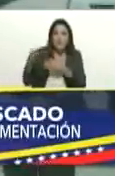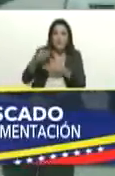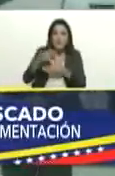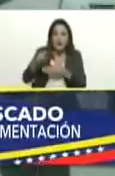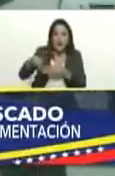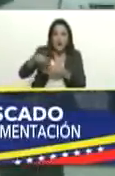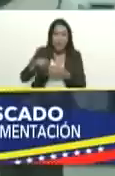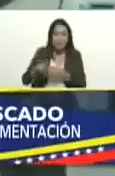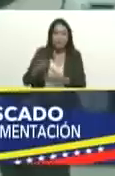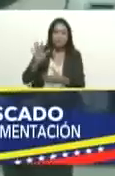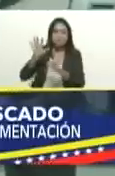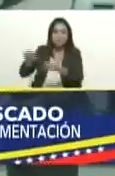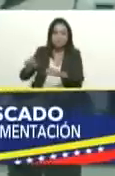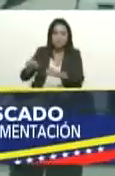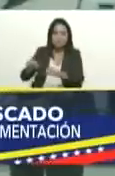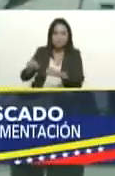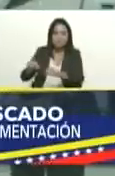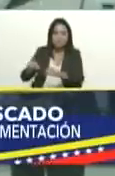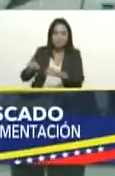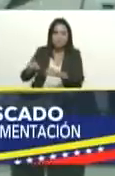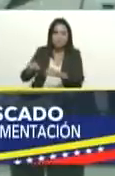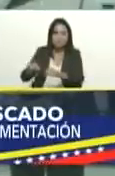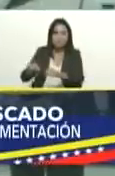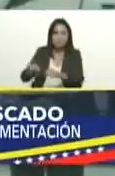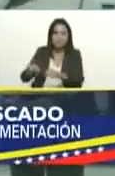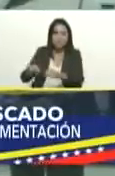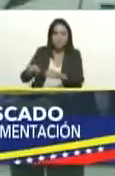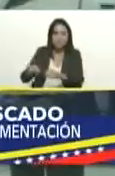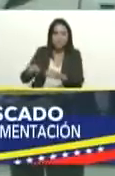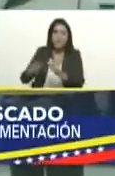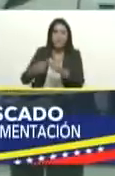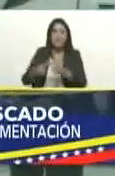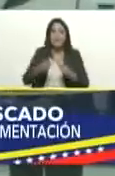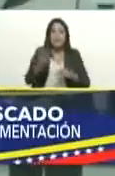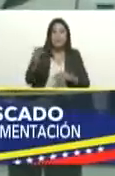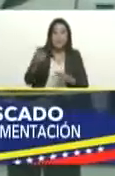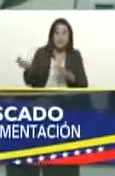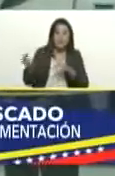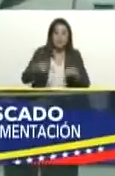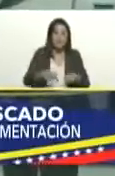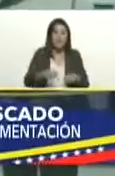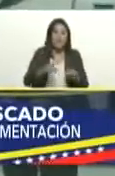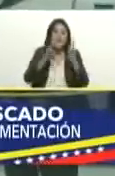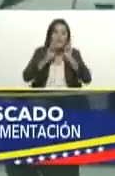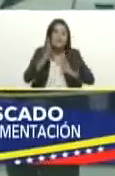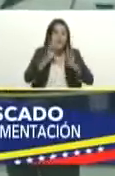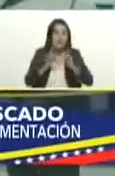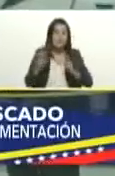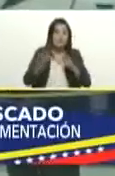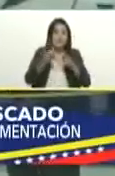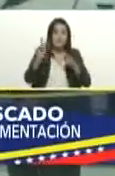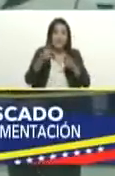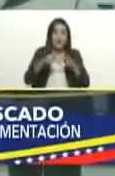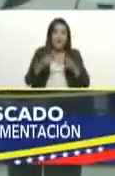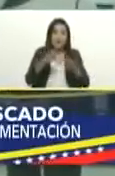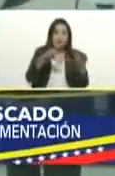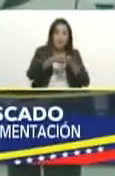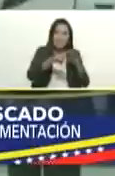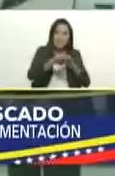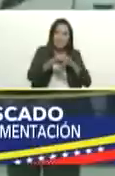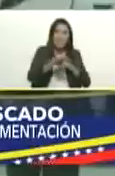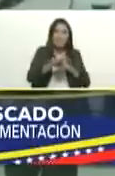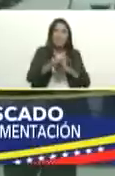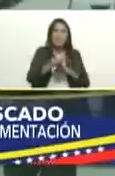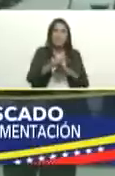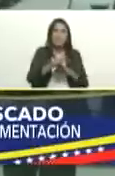acá se pasa por un proceso de limpieza y luego es empaquetado para ser distribuido